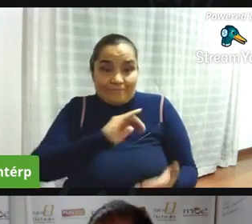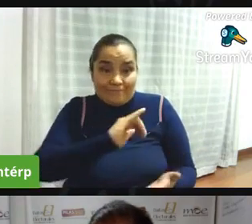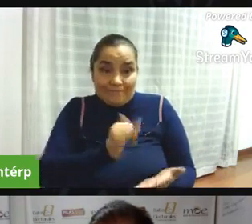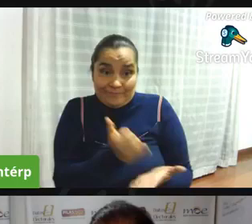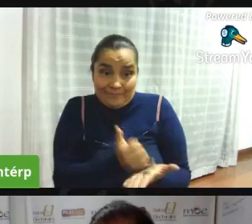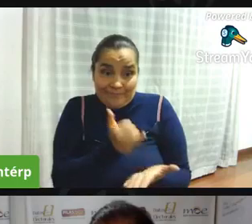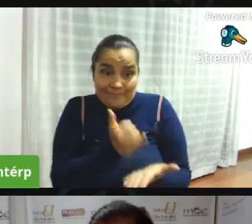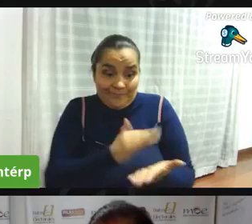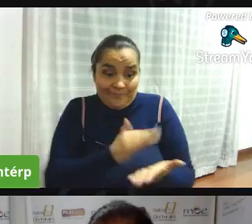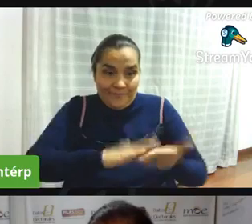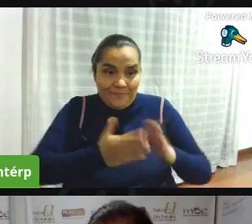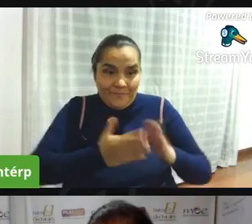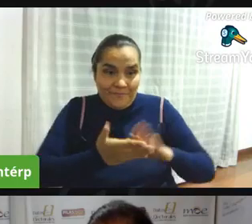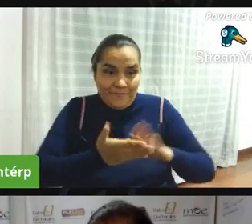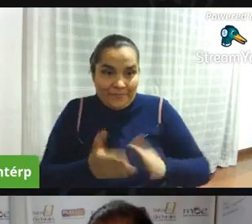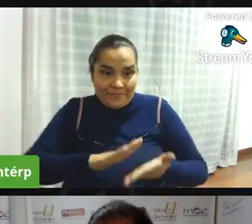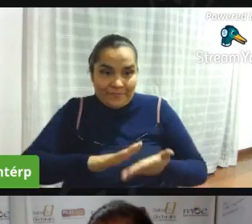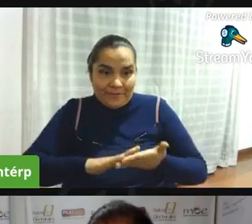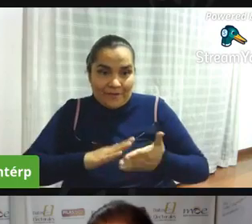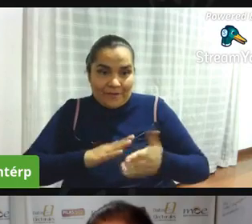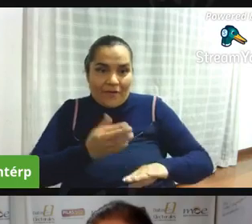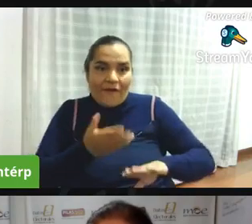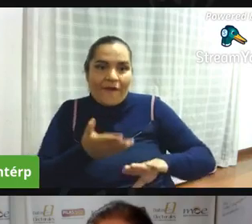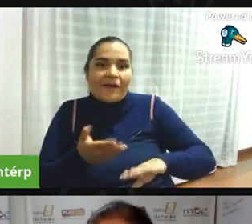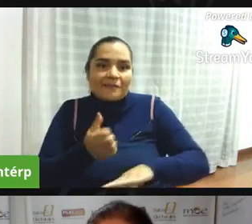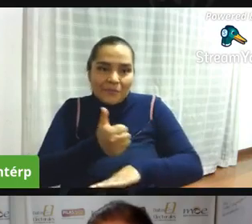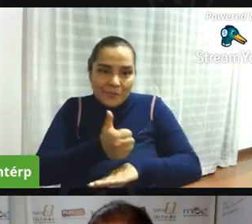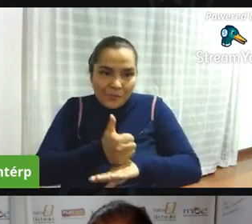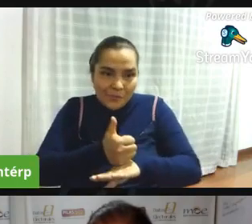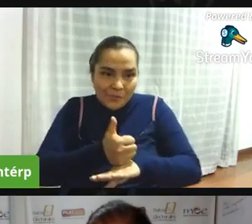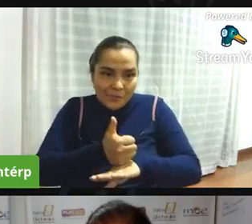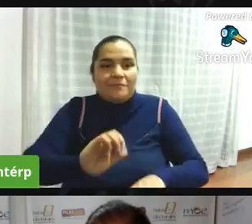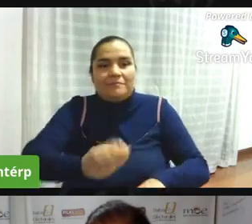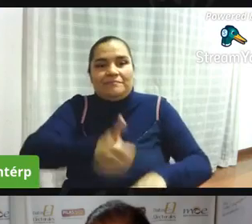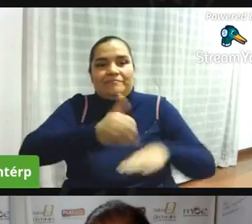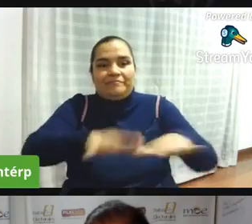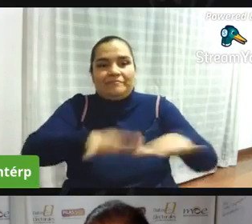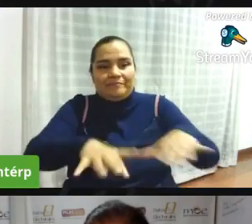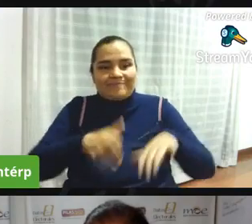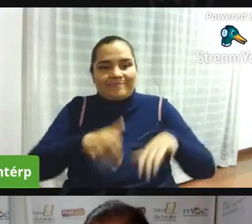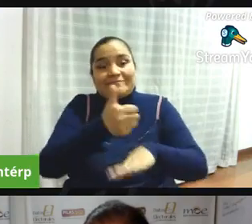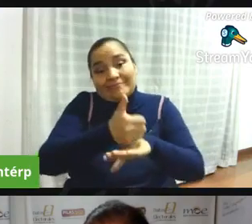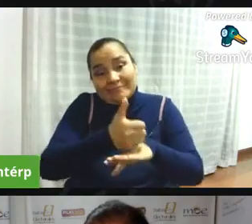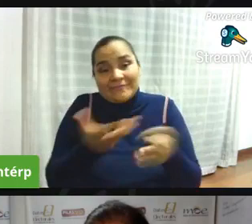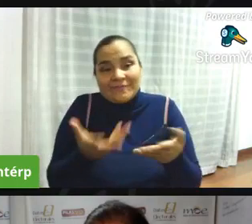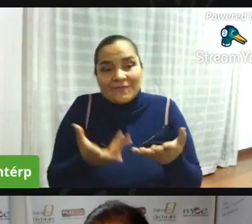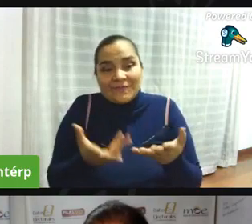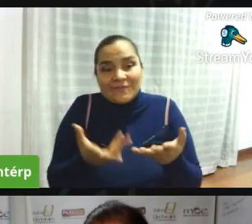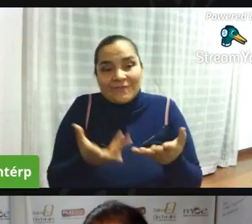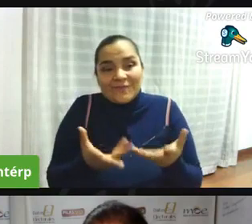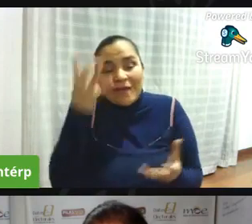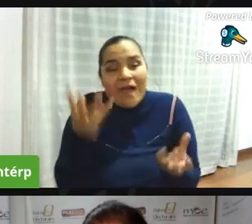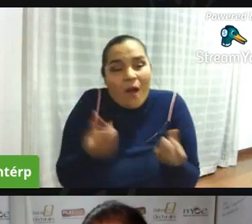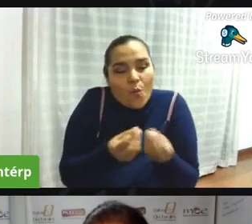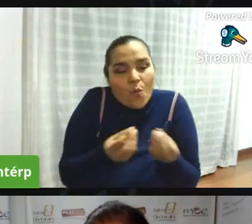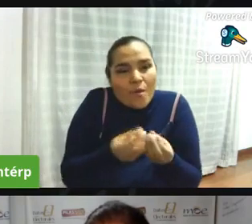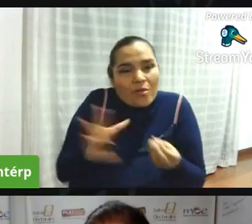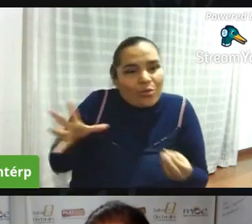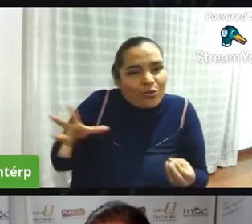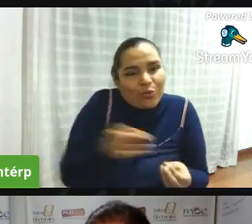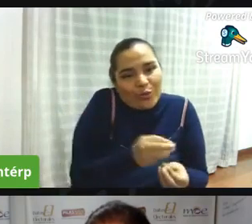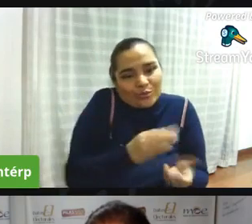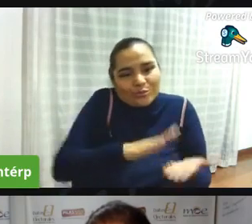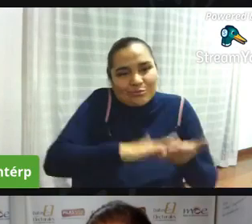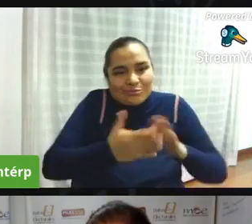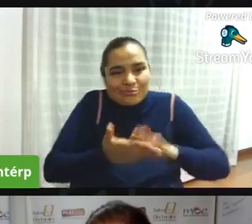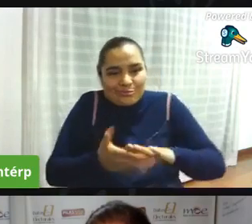es la que agrupa a todos los miembros de la junta de acción comunal y en este sentido es quien tiene la mayor